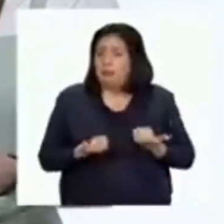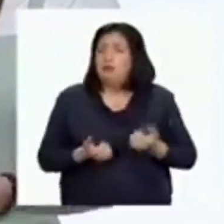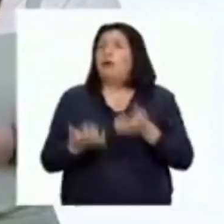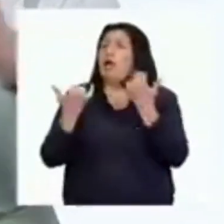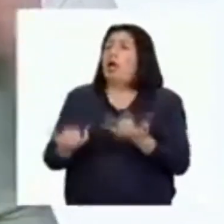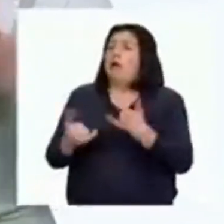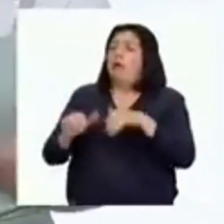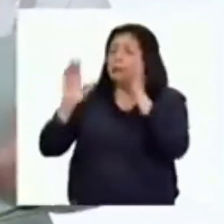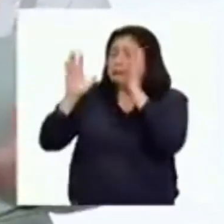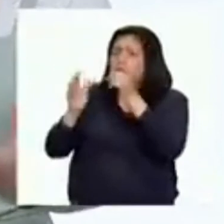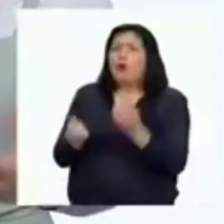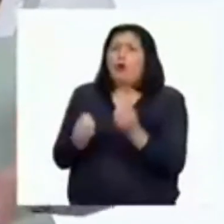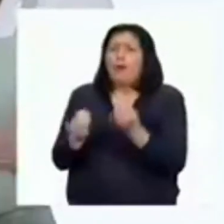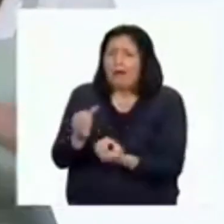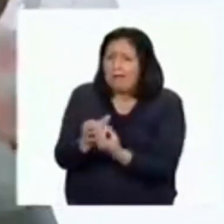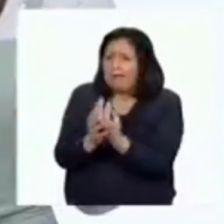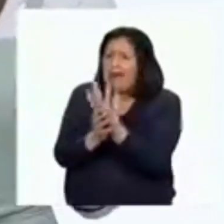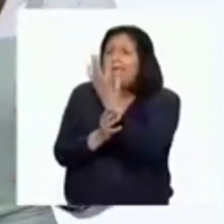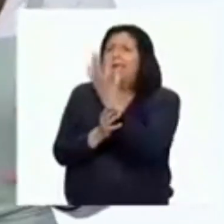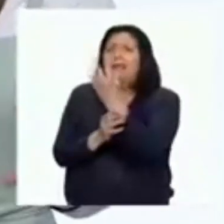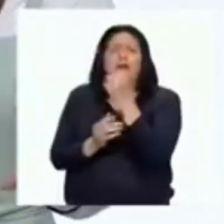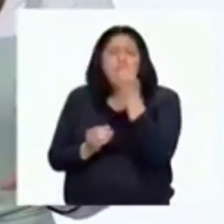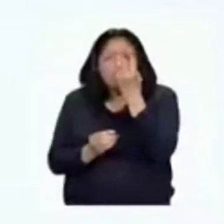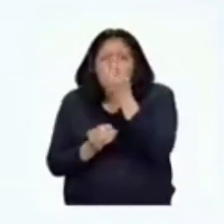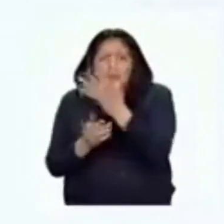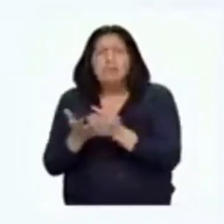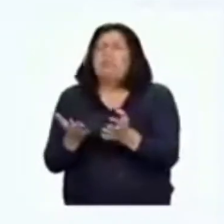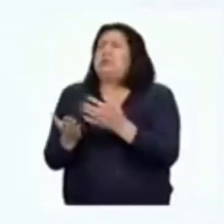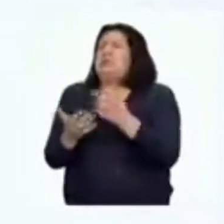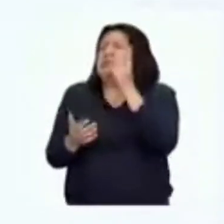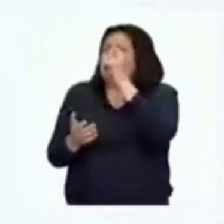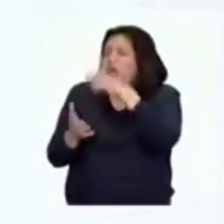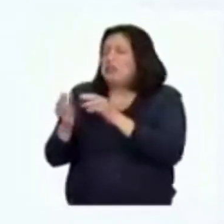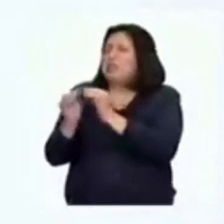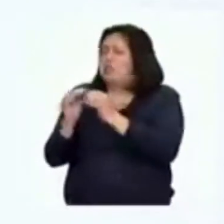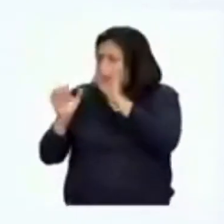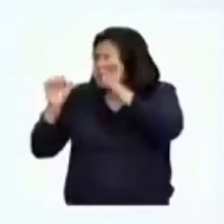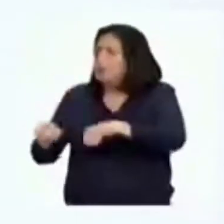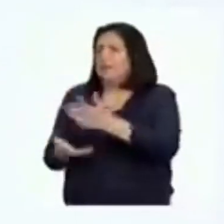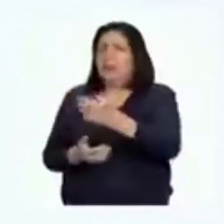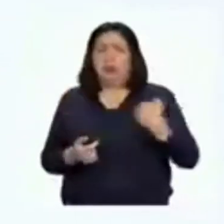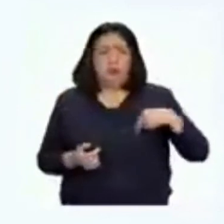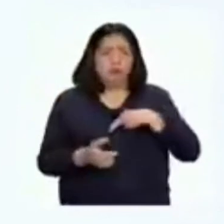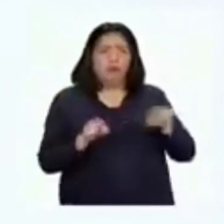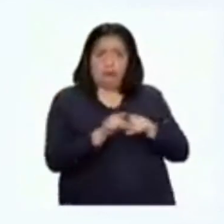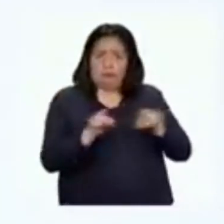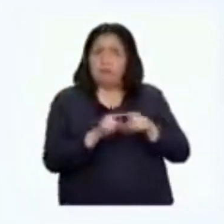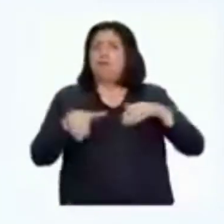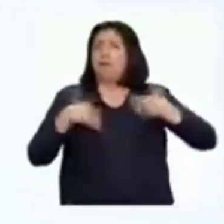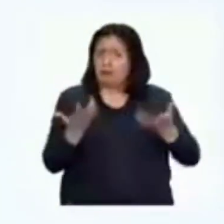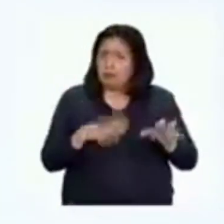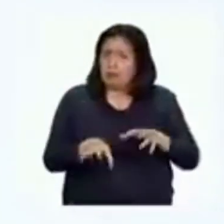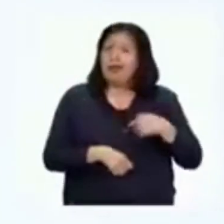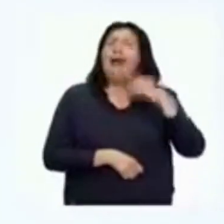hemos escuchado cómo las plantas florecen a pesar de todo. Nosotros también tenemos esa capacidad. Y ahora que sabemos